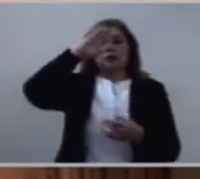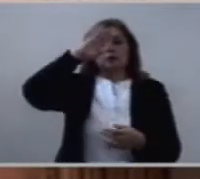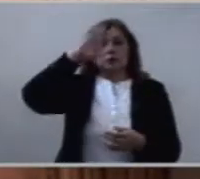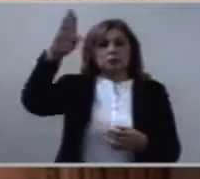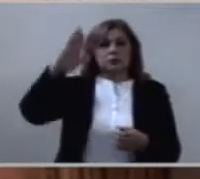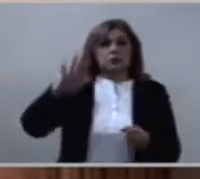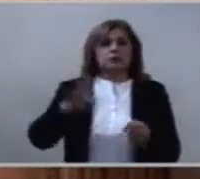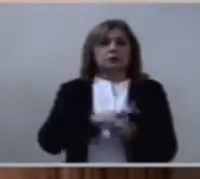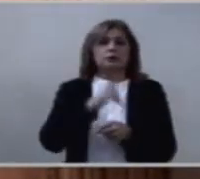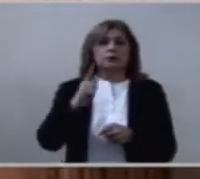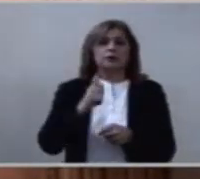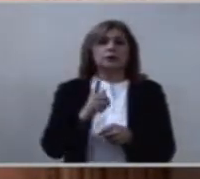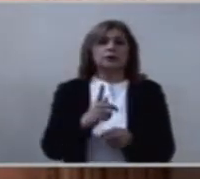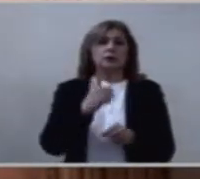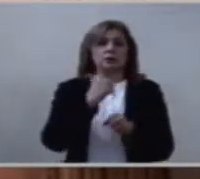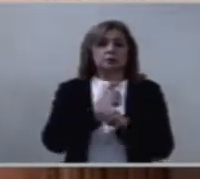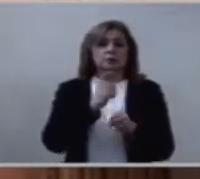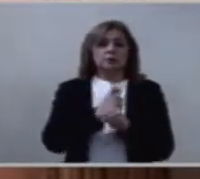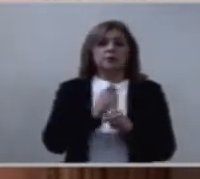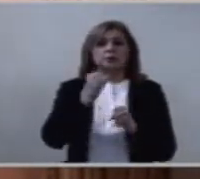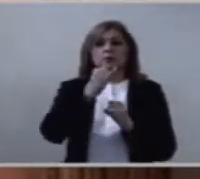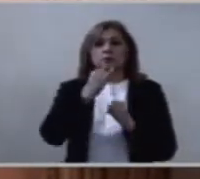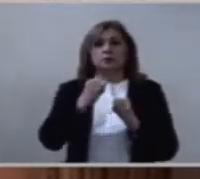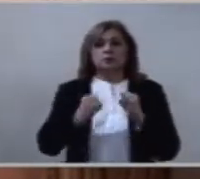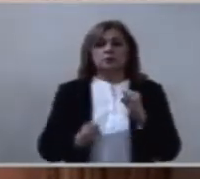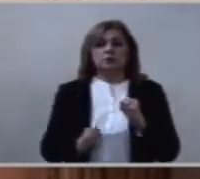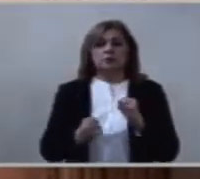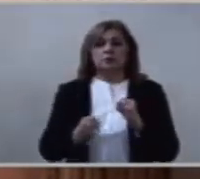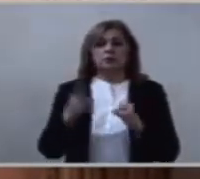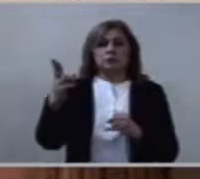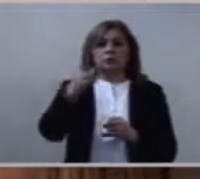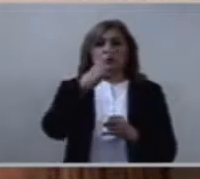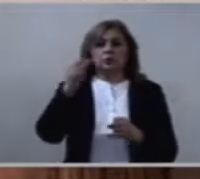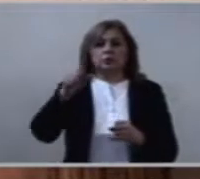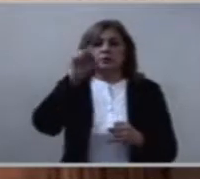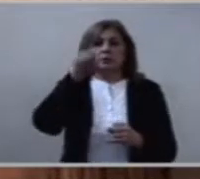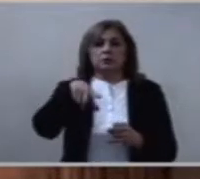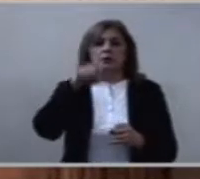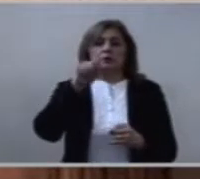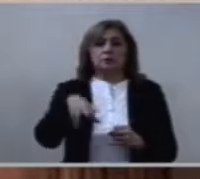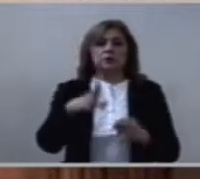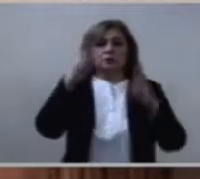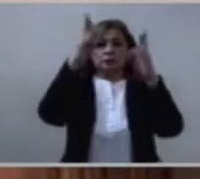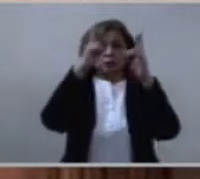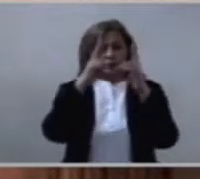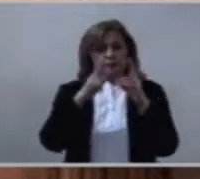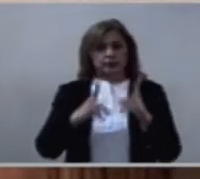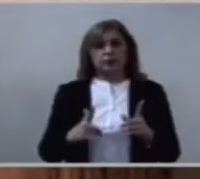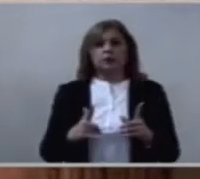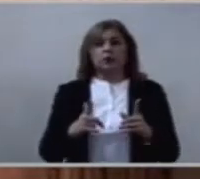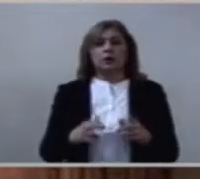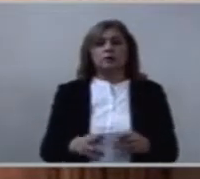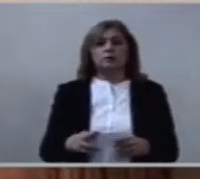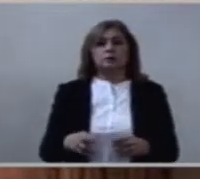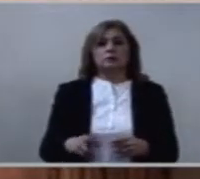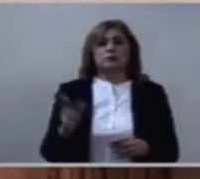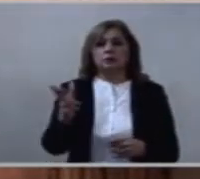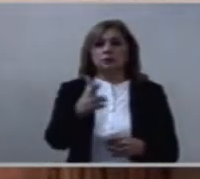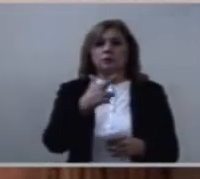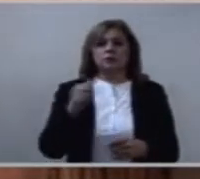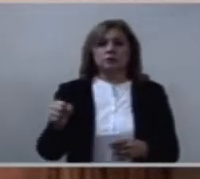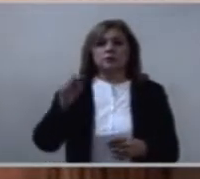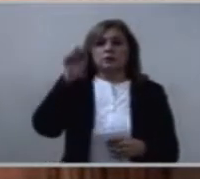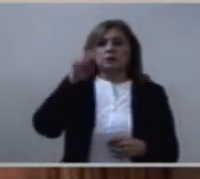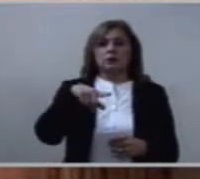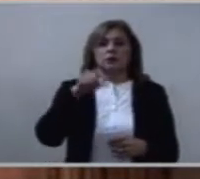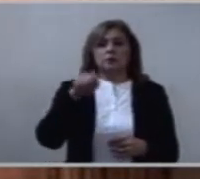porque el primero y el último reciben el mismo denario, reciben el